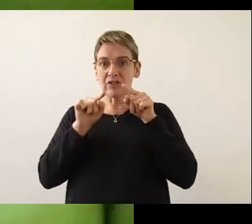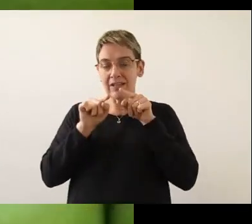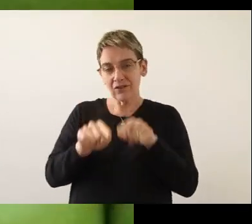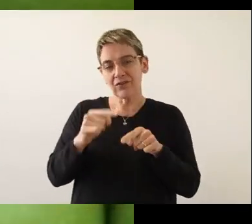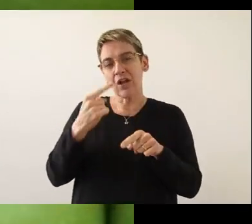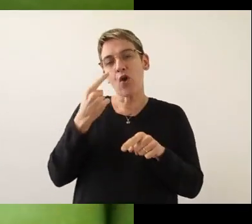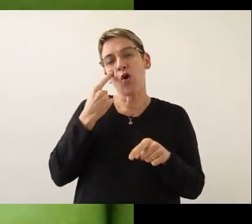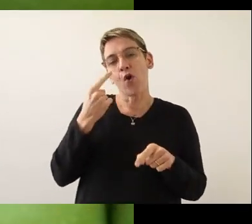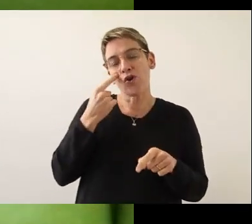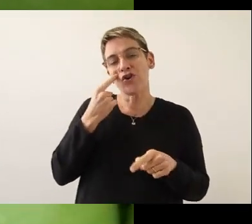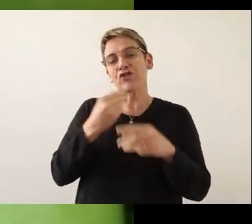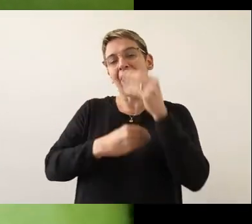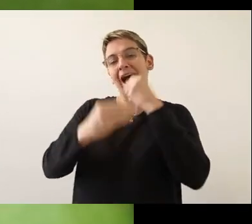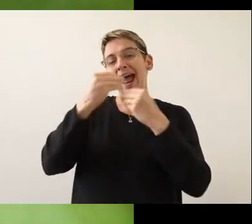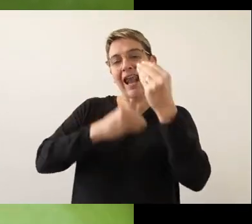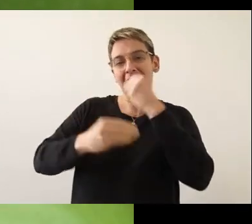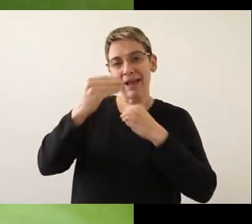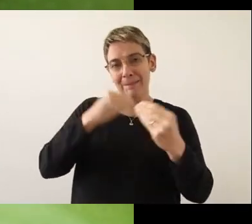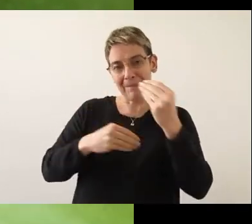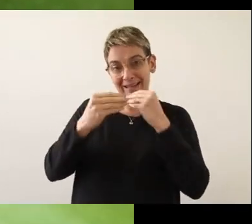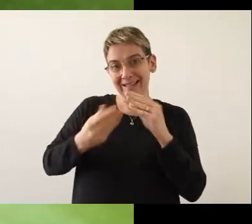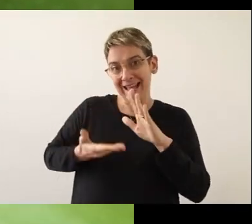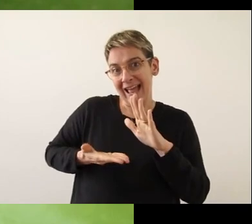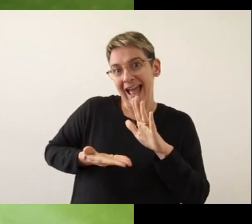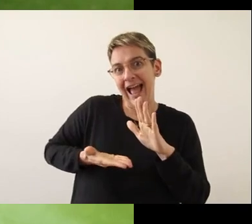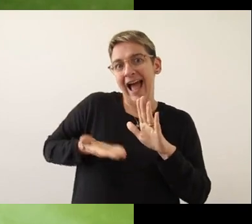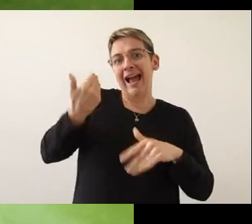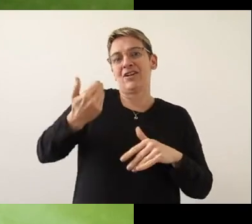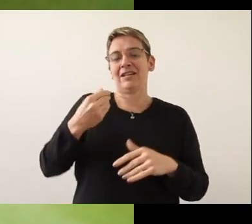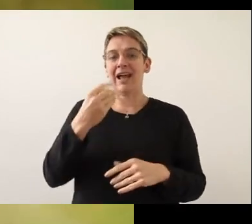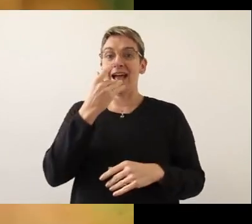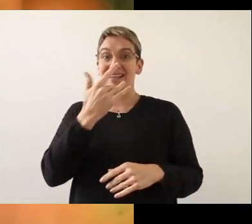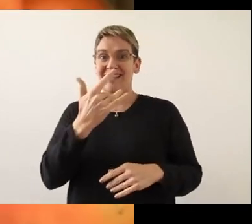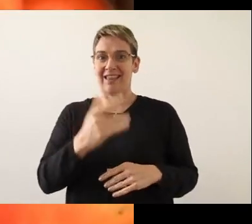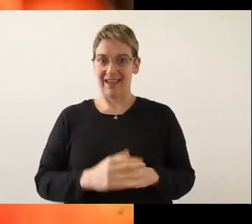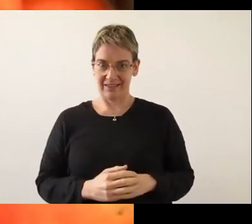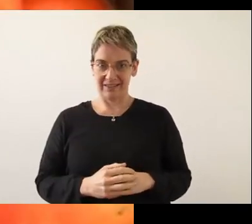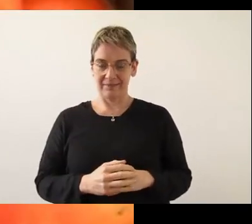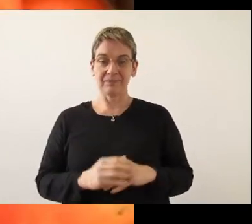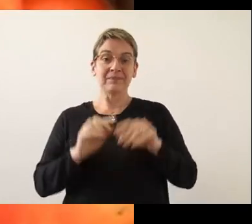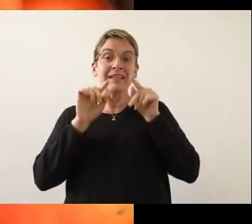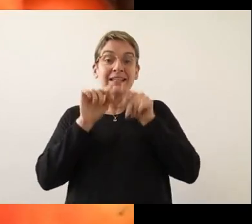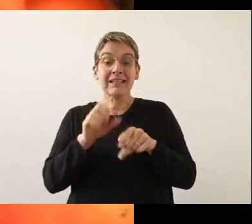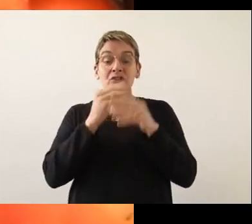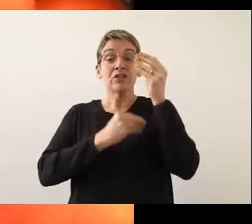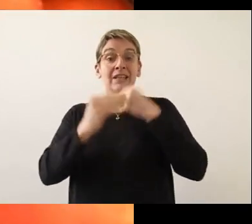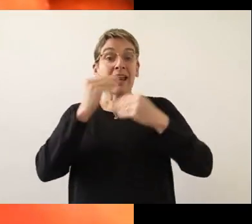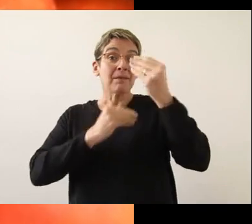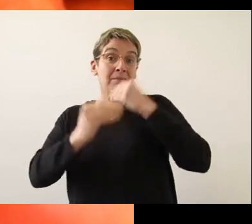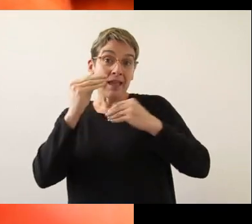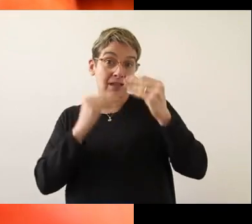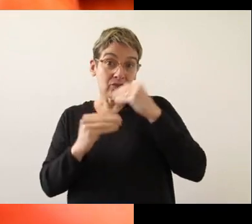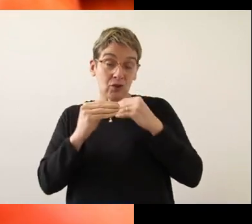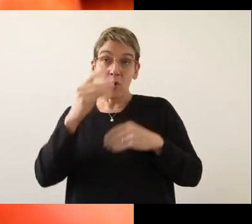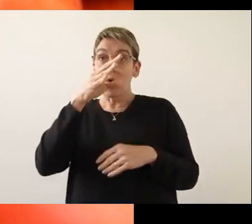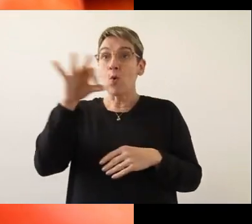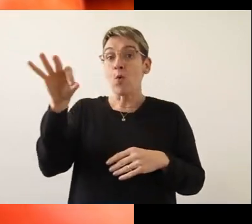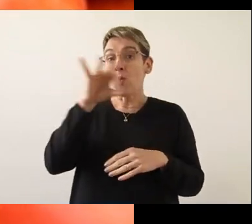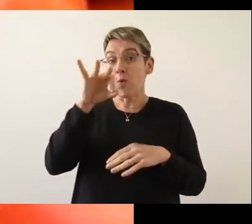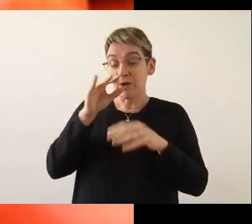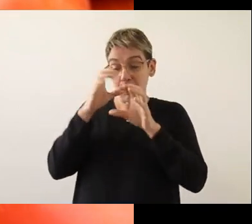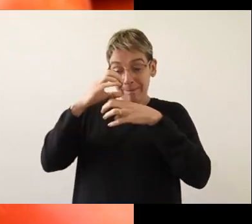conoce como alimentos con alto grado de acidez. En estos alimentos, los únicos